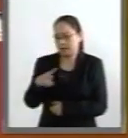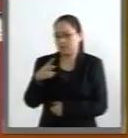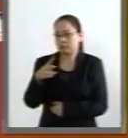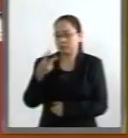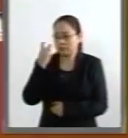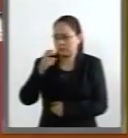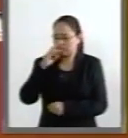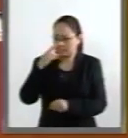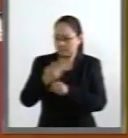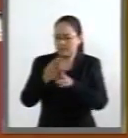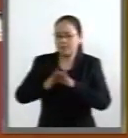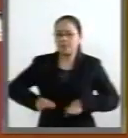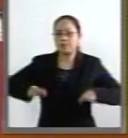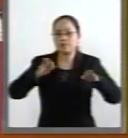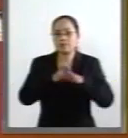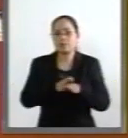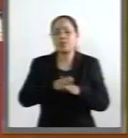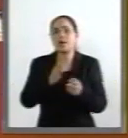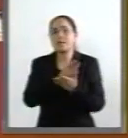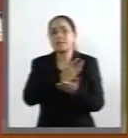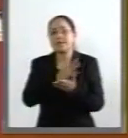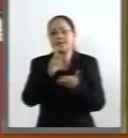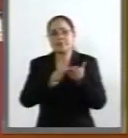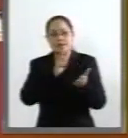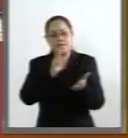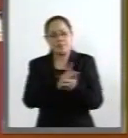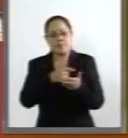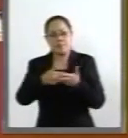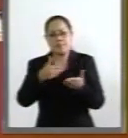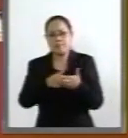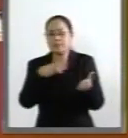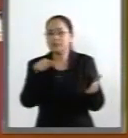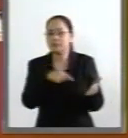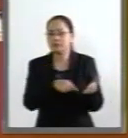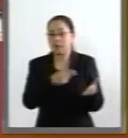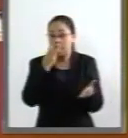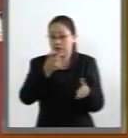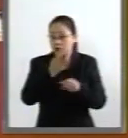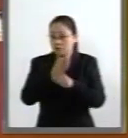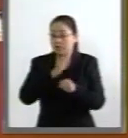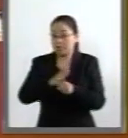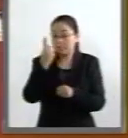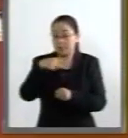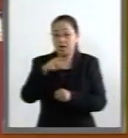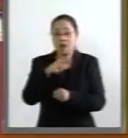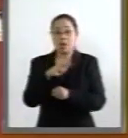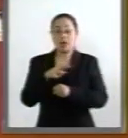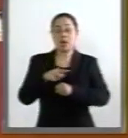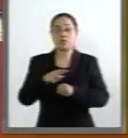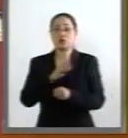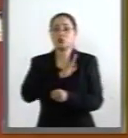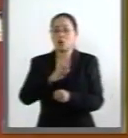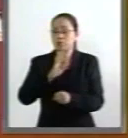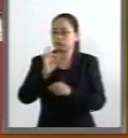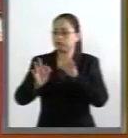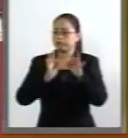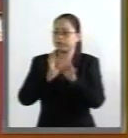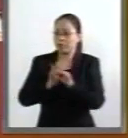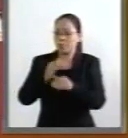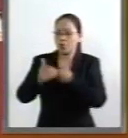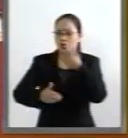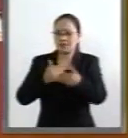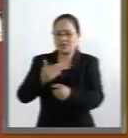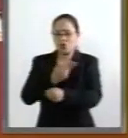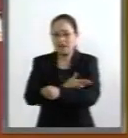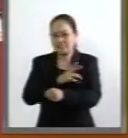considerando además que el marco jurídico actual no es suficiente para garantizar la apertura y transparencia en el proceso,